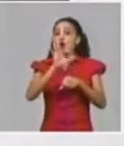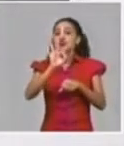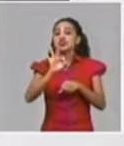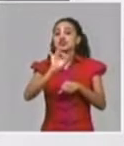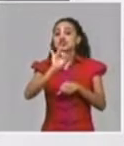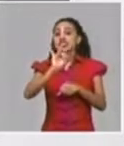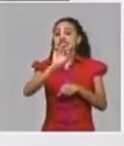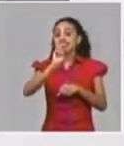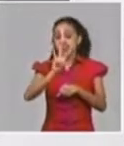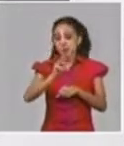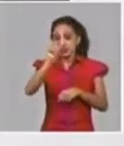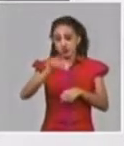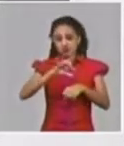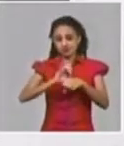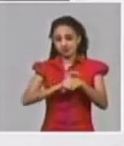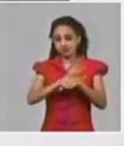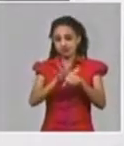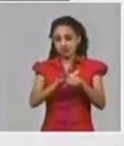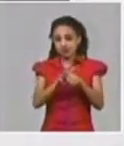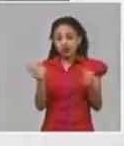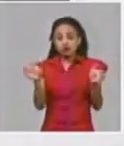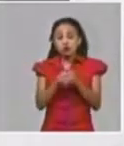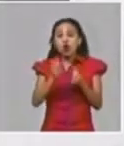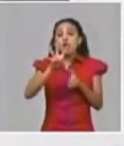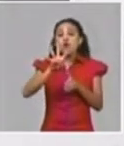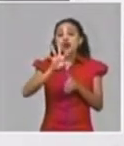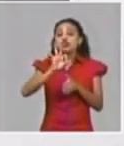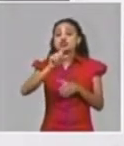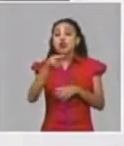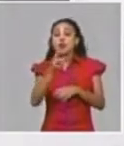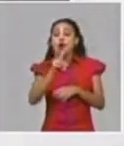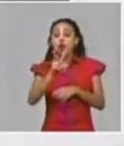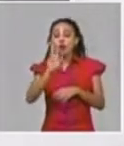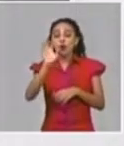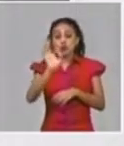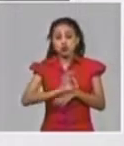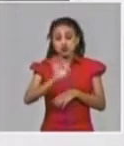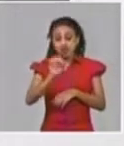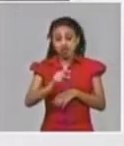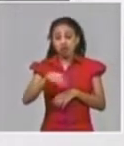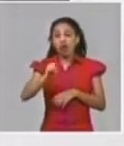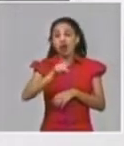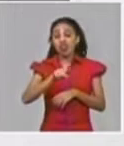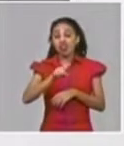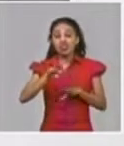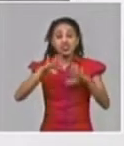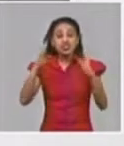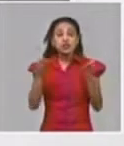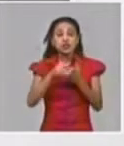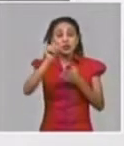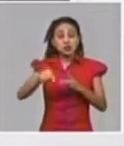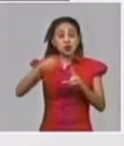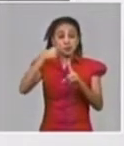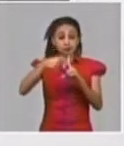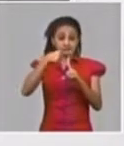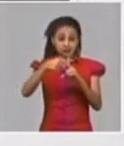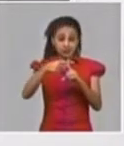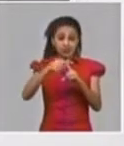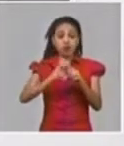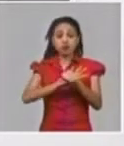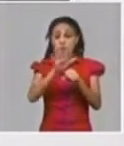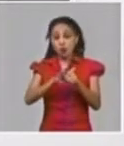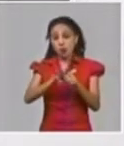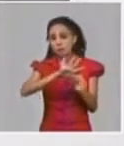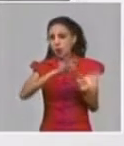873 La Habana concentra el 48,2% de todos los casos confirmados casi la mitad en Cuba aunque el mayor